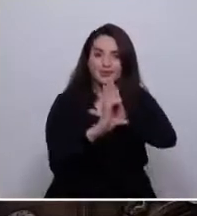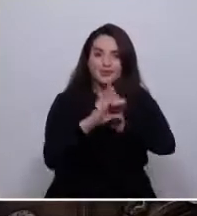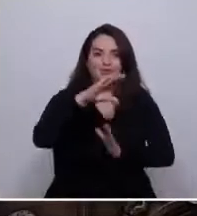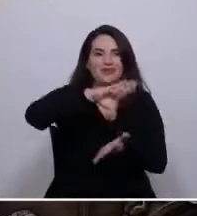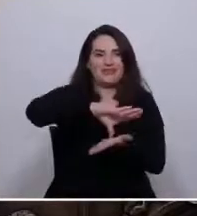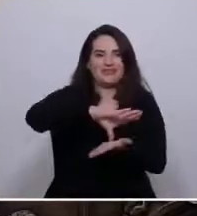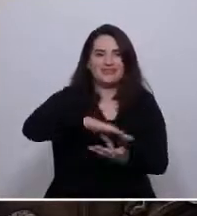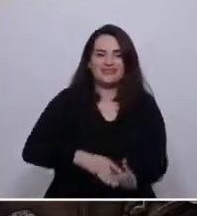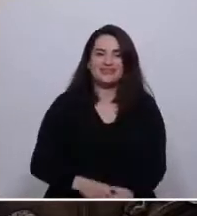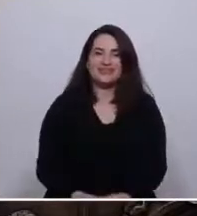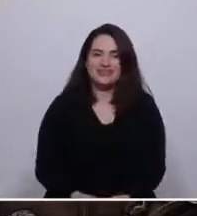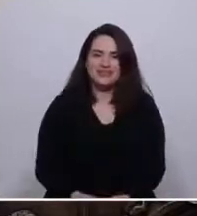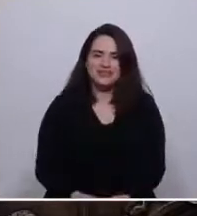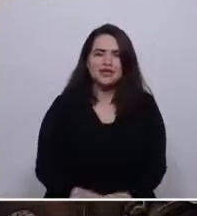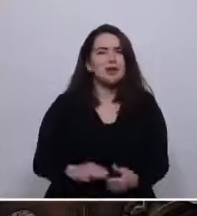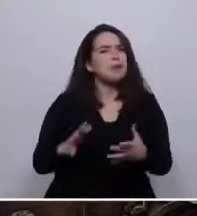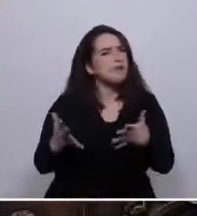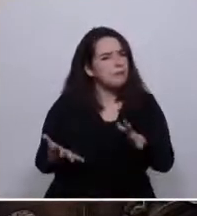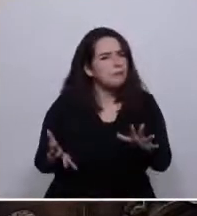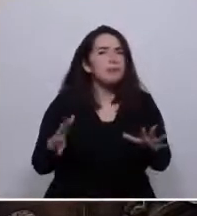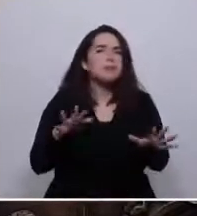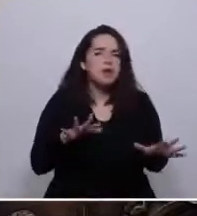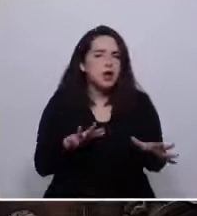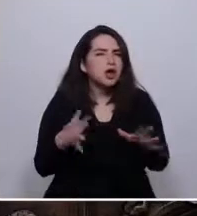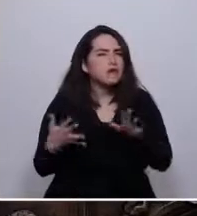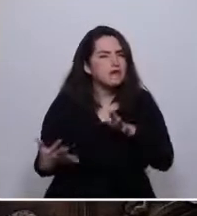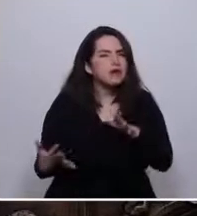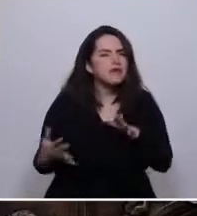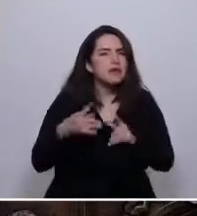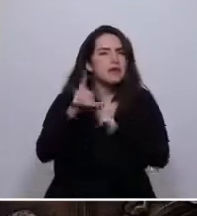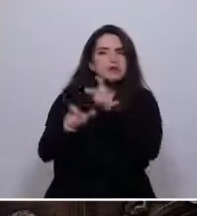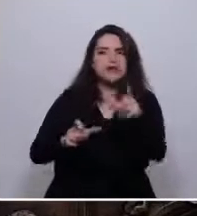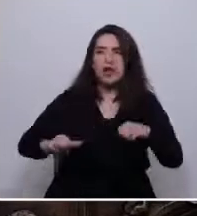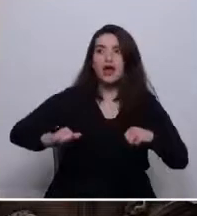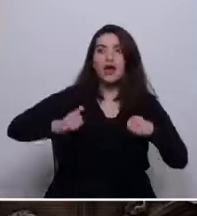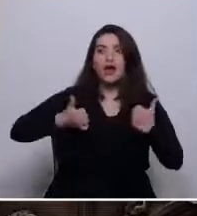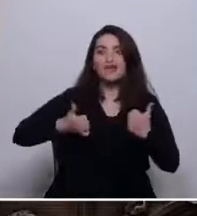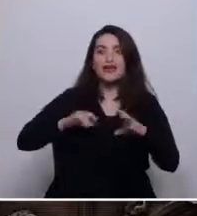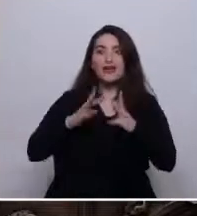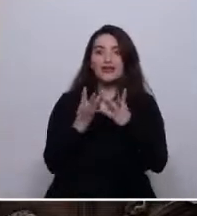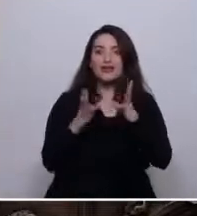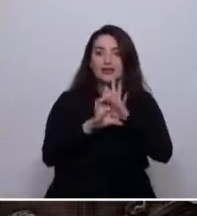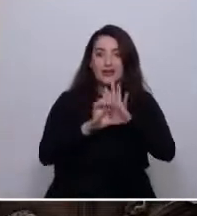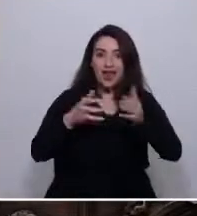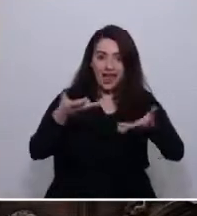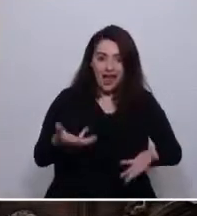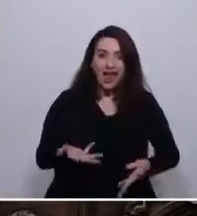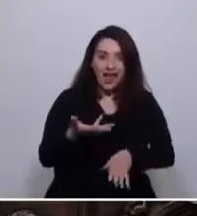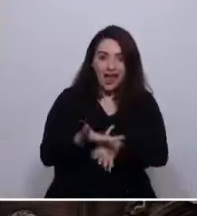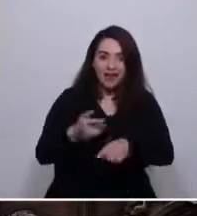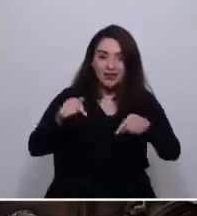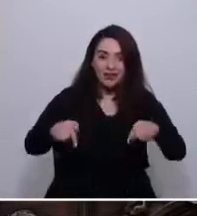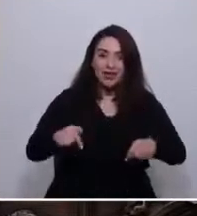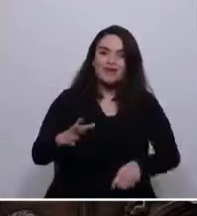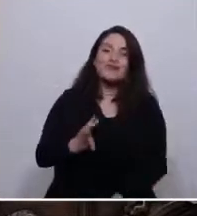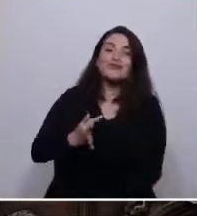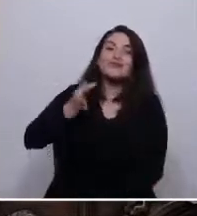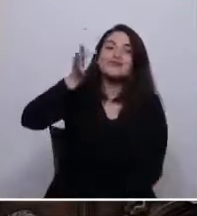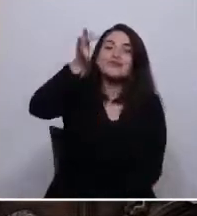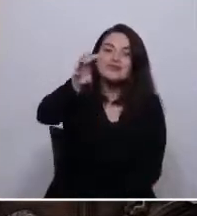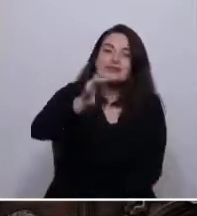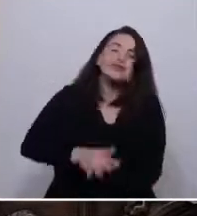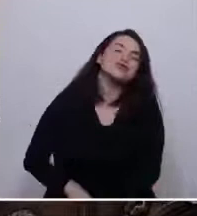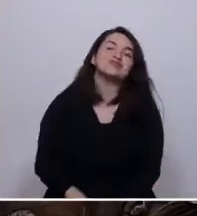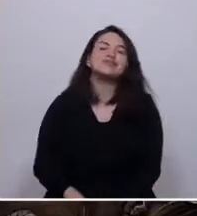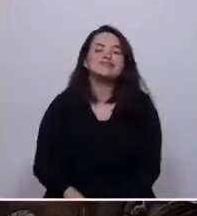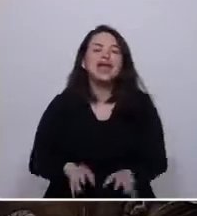y es muy probable que varios de los jóvenes constituyentes que están hoy aquí se dediquen en el futuro a la